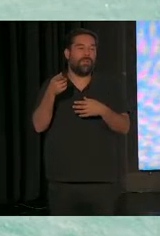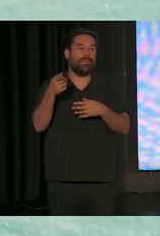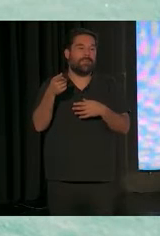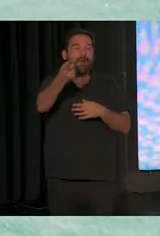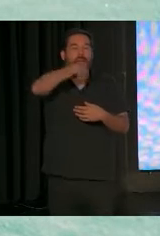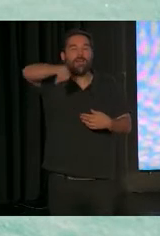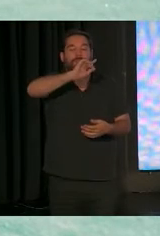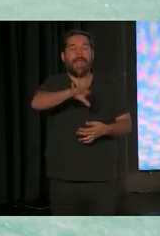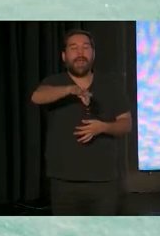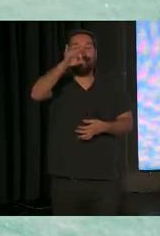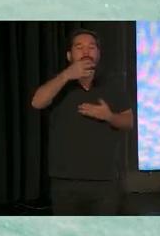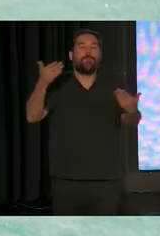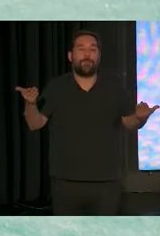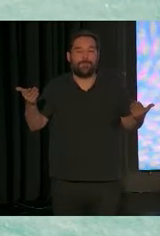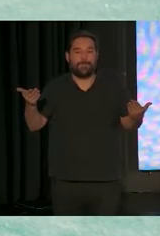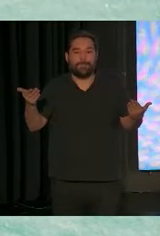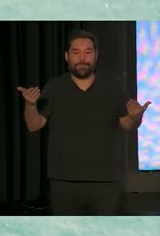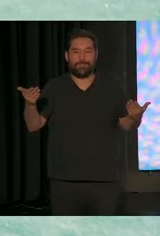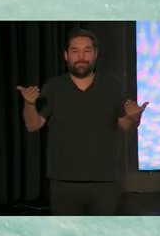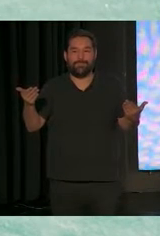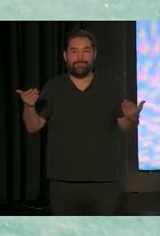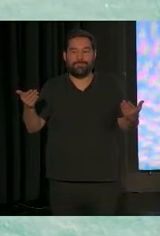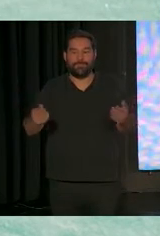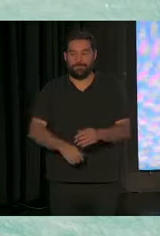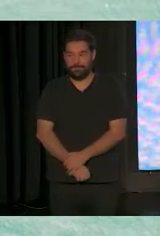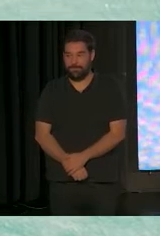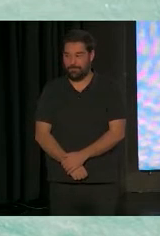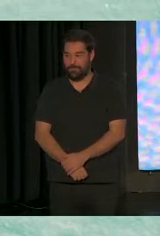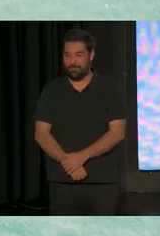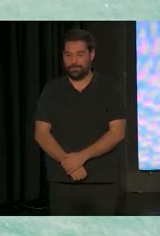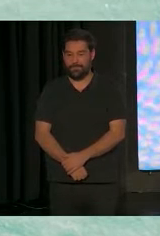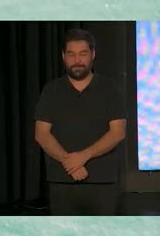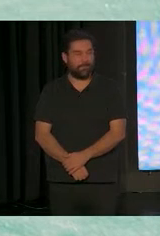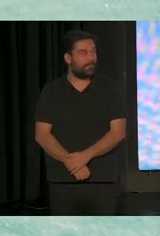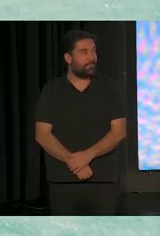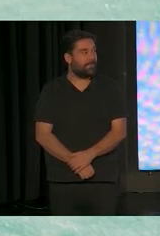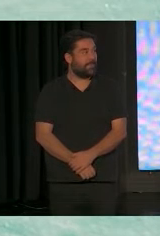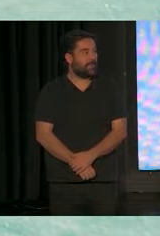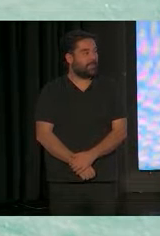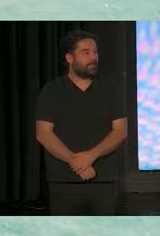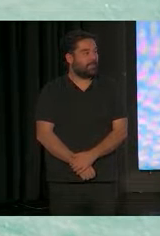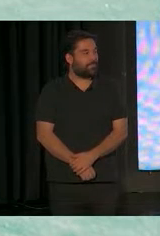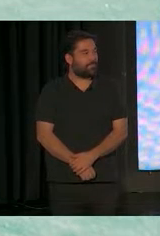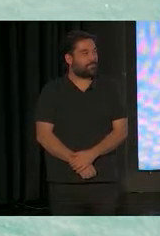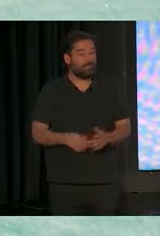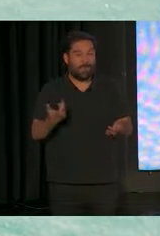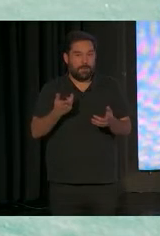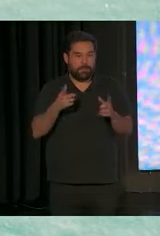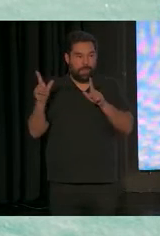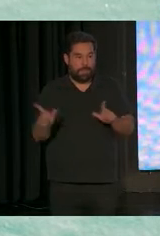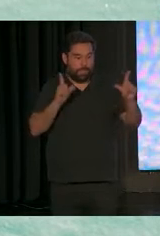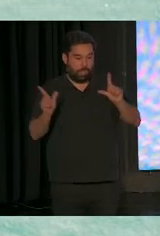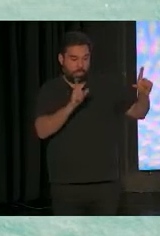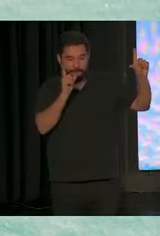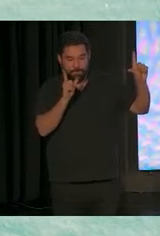Tachán, tachán, tachán. Le estoy dando... Ah, vale, se ha ido ahora además, esperar.